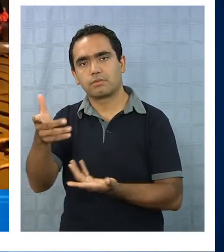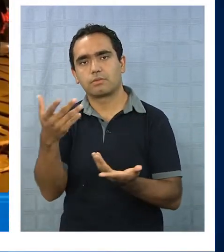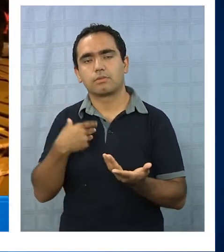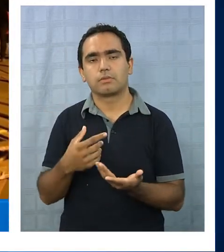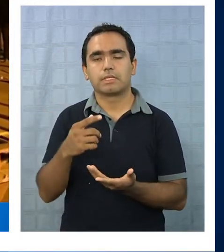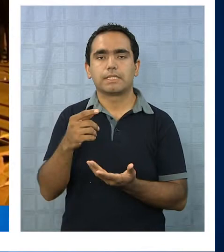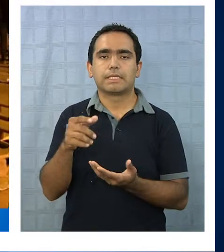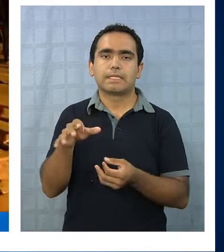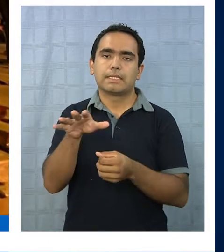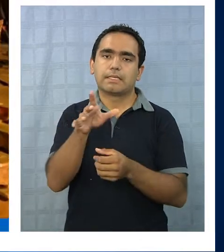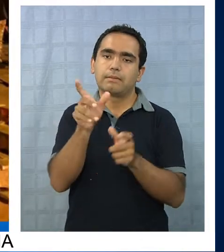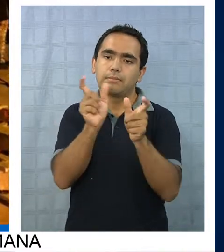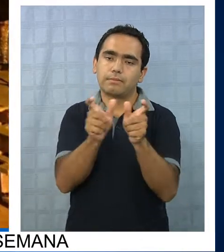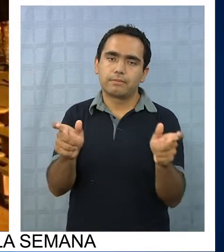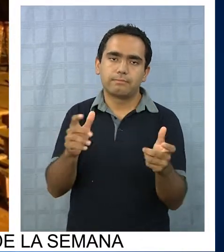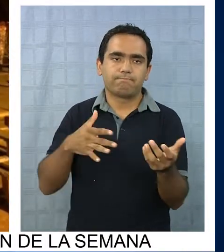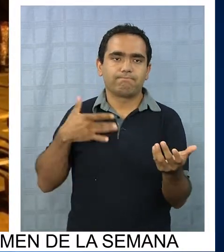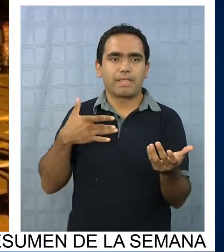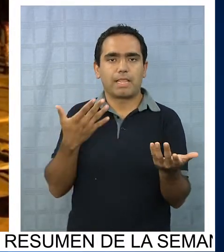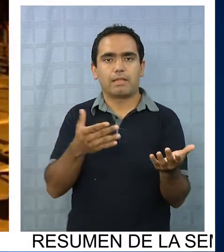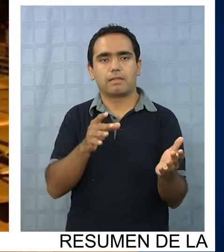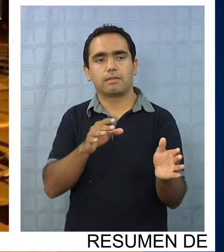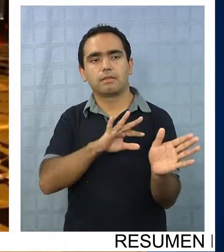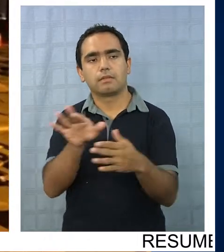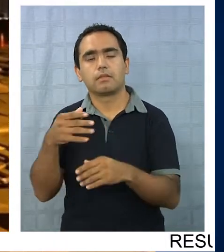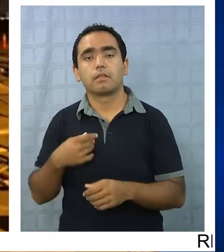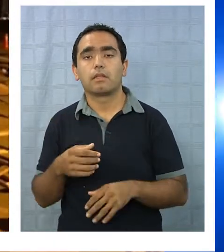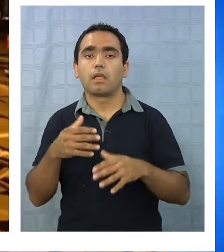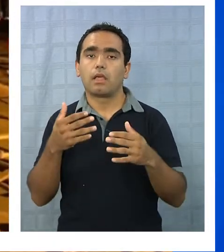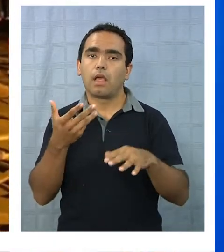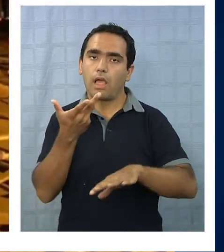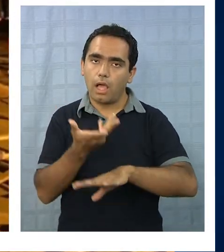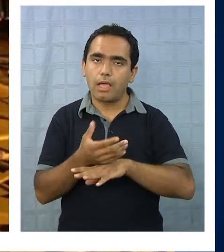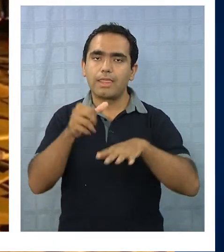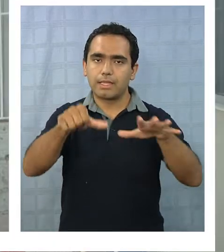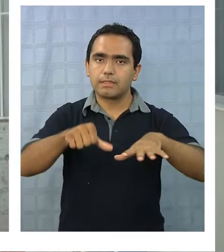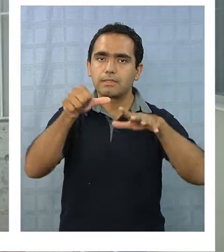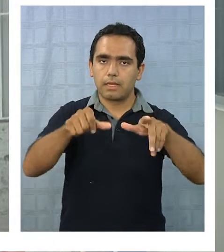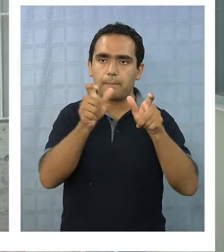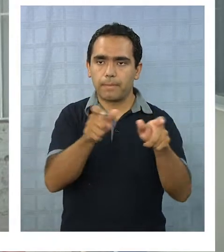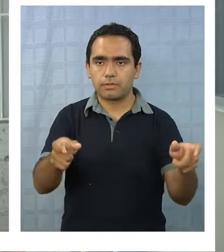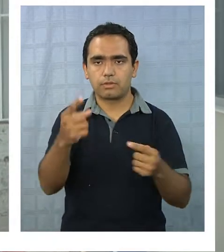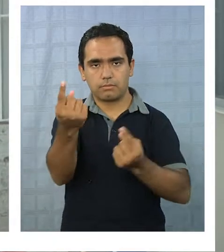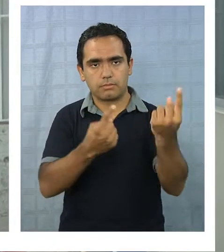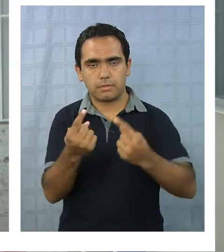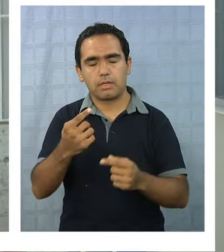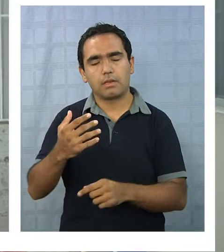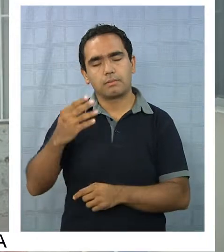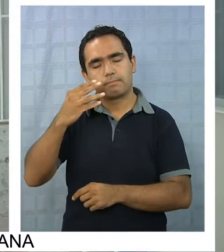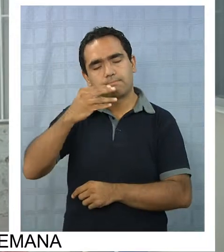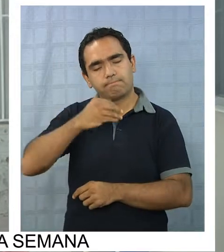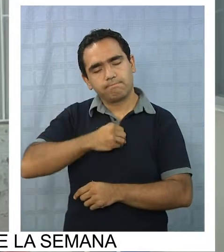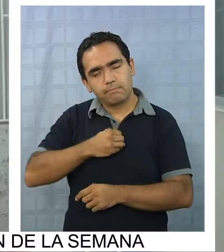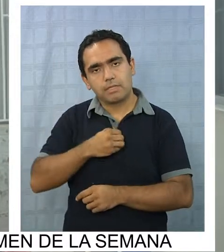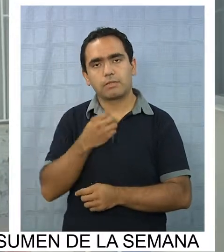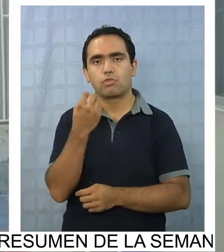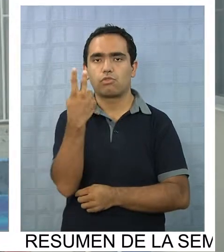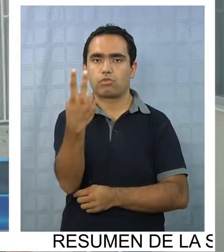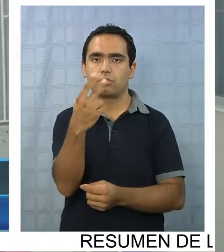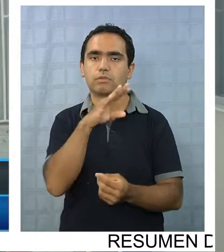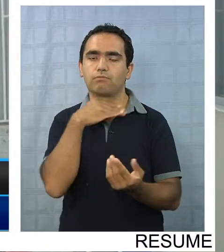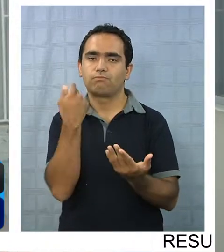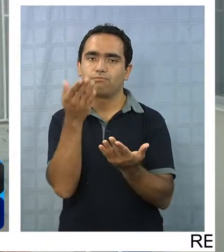delicado. Llegaron aquí 16 pacientes, ya lamentamos el fallecimiento de dos de ellos,